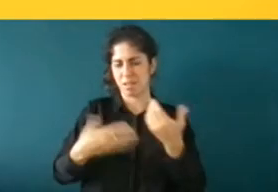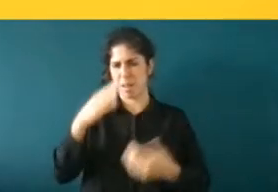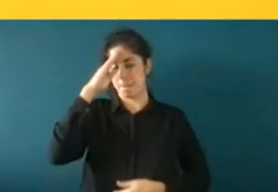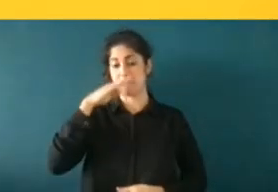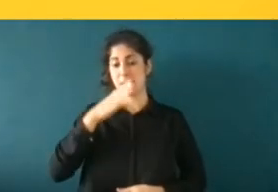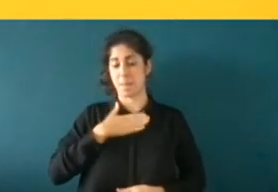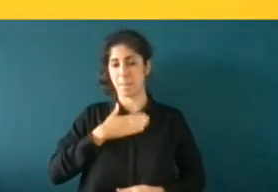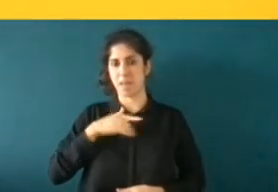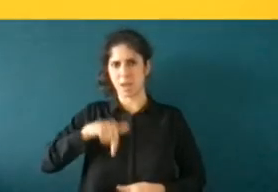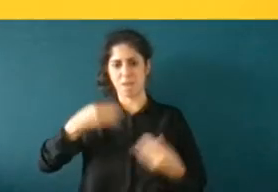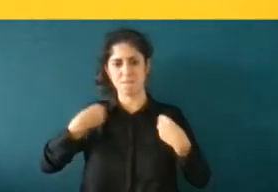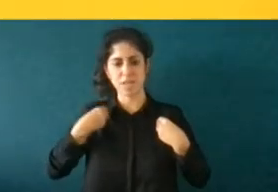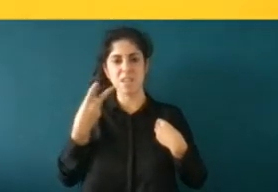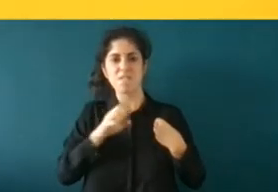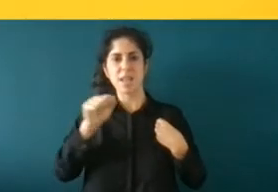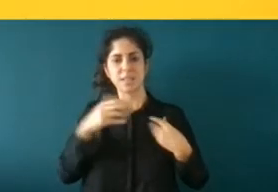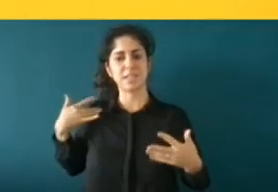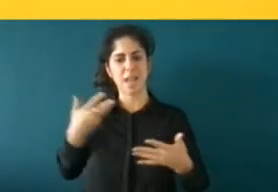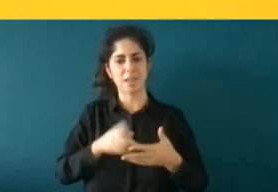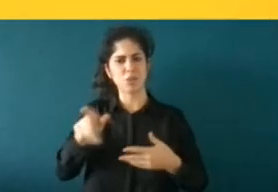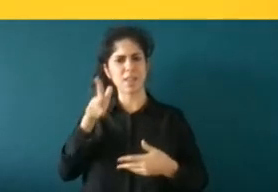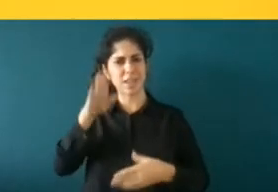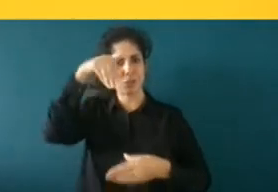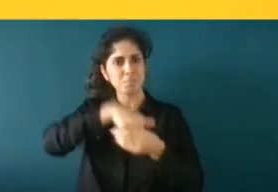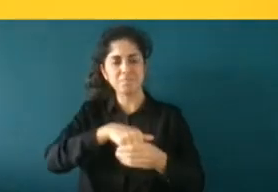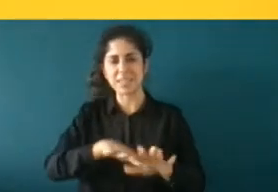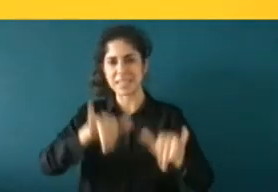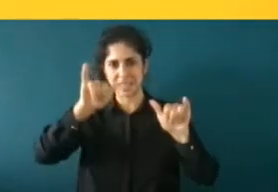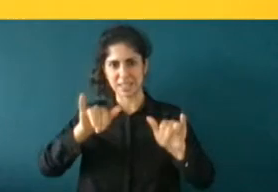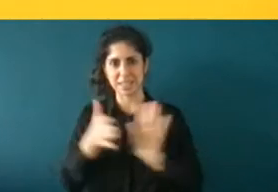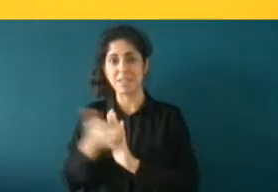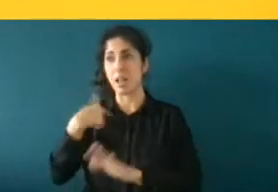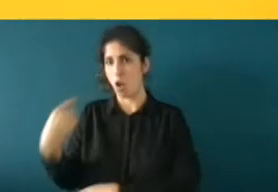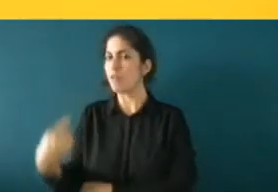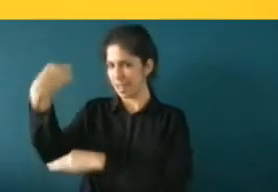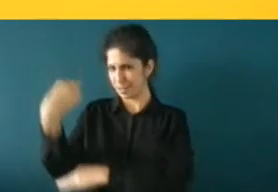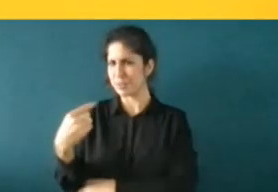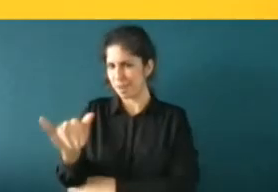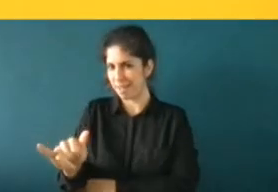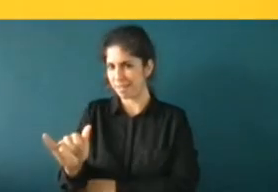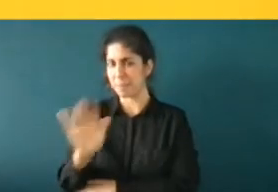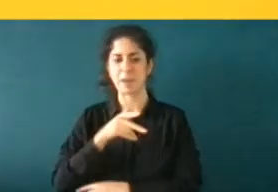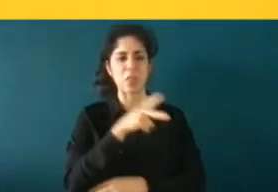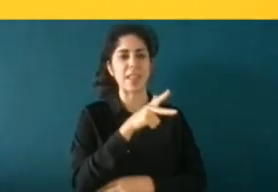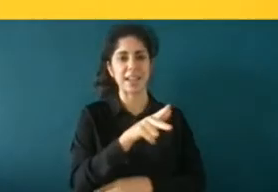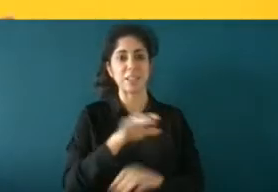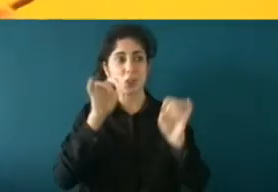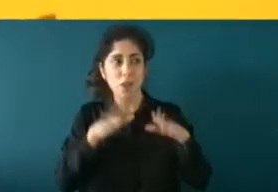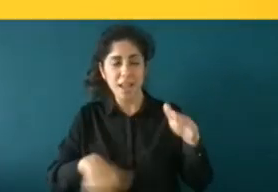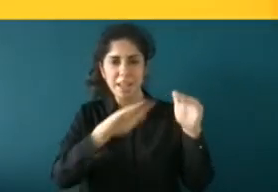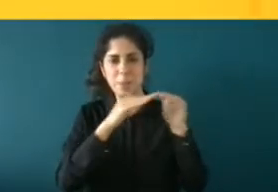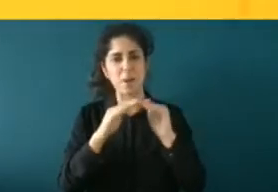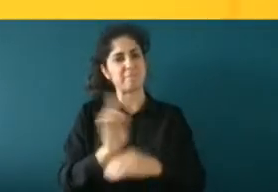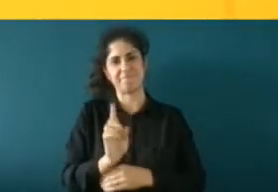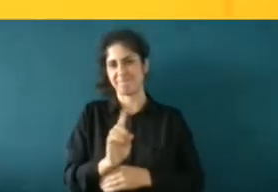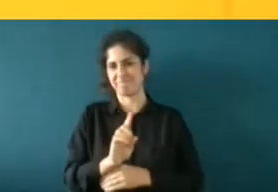tenía derecho a votar y pagaba tenía las mismas obligaciones que los españoles pero no los mismos derechos que entonces eso en que se